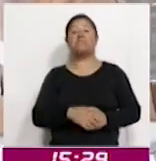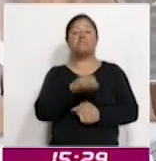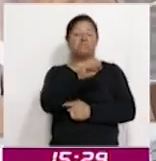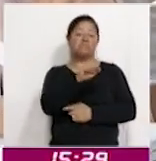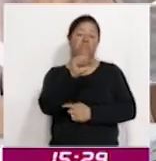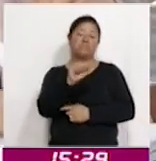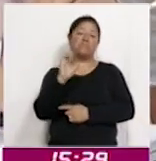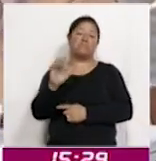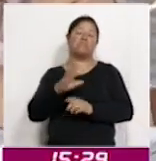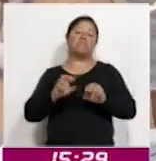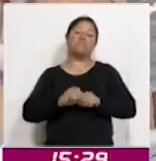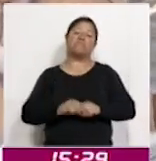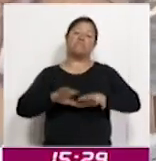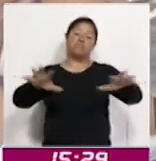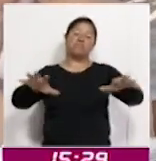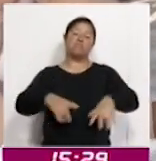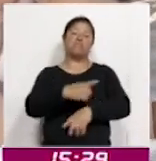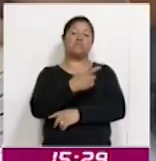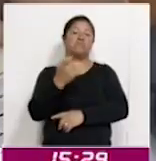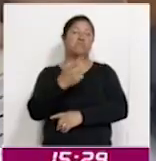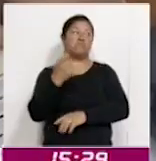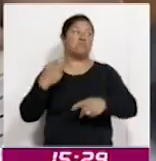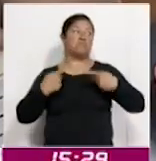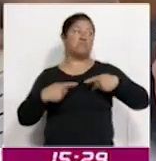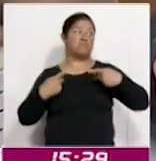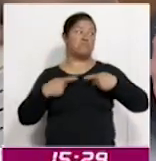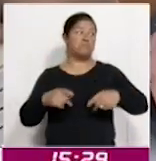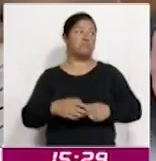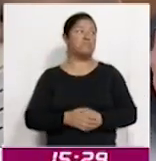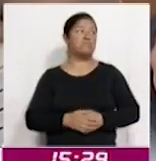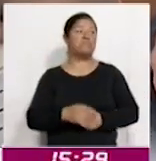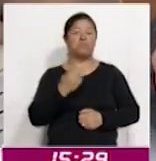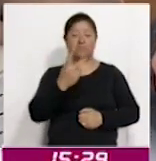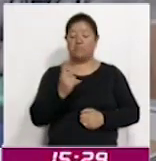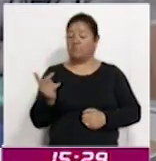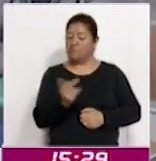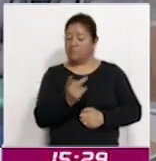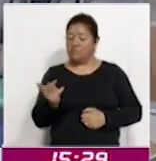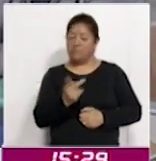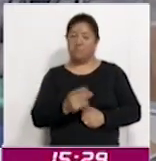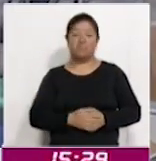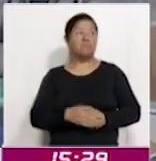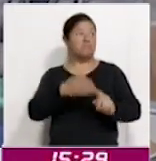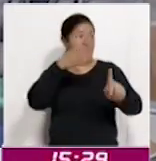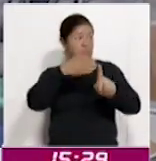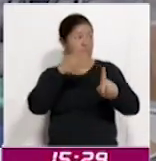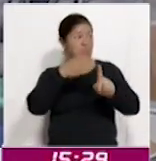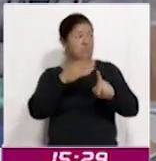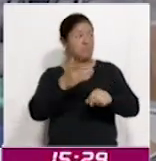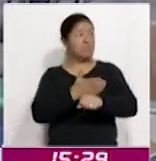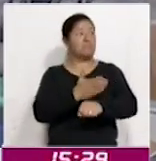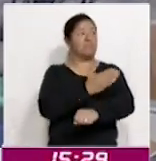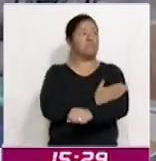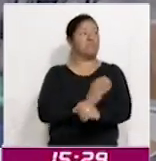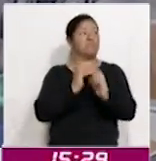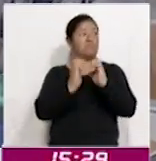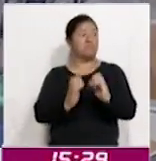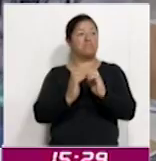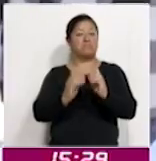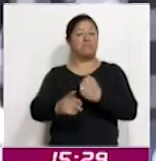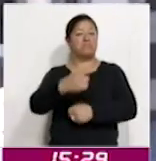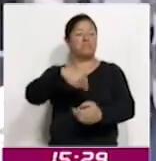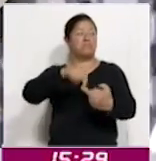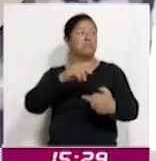desplegó más de 100 efectivos en las dos localidades con el objetivo de prevenir disturbios